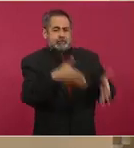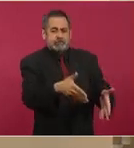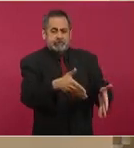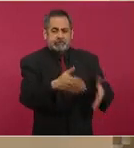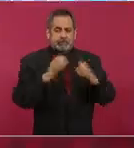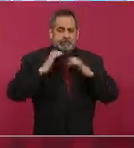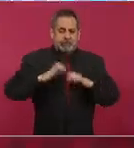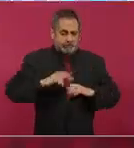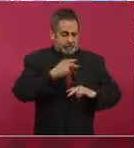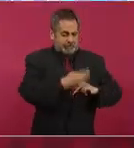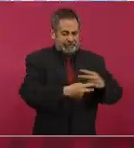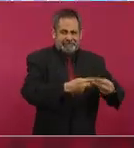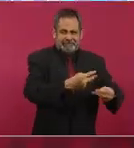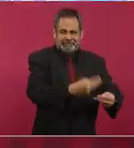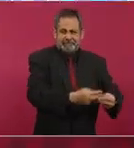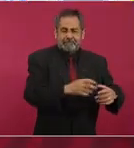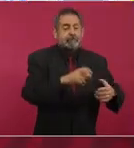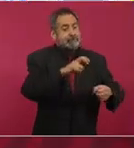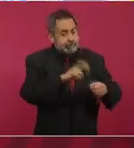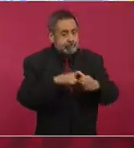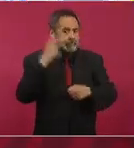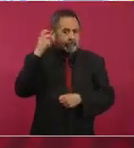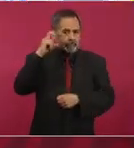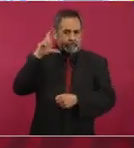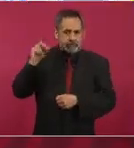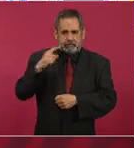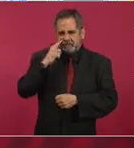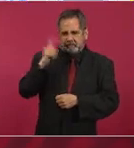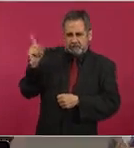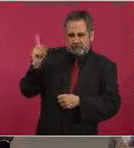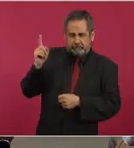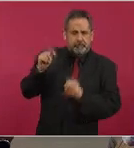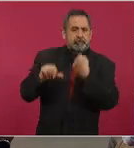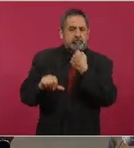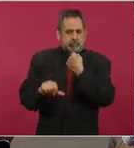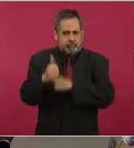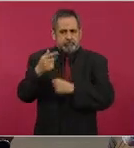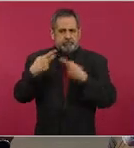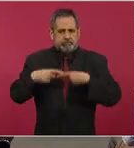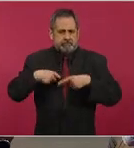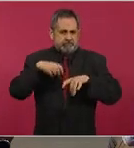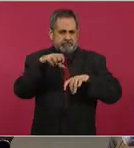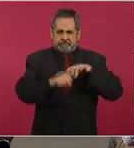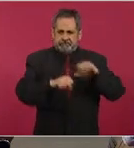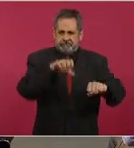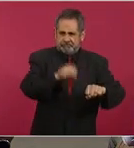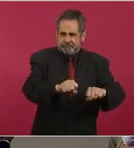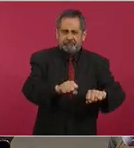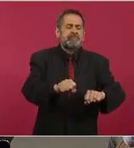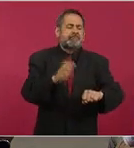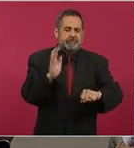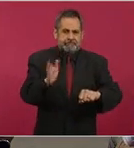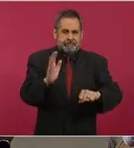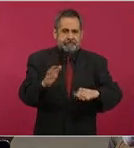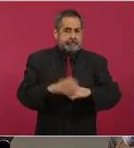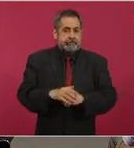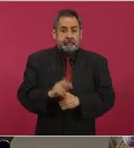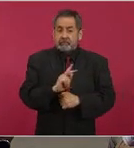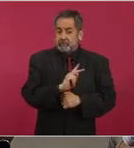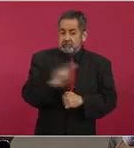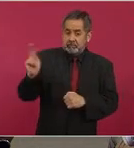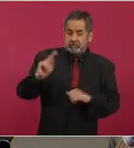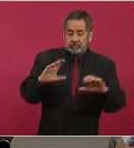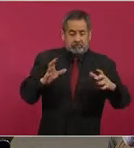en Quintana Roo. Siguiente. Estos son los 11 detenidos. Aquí cabe destacar que todos son